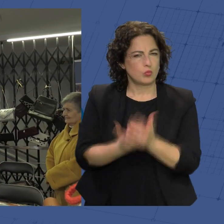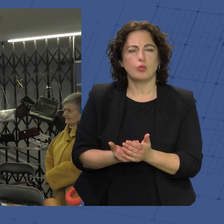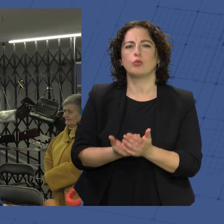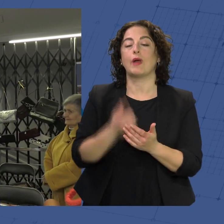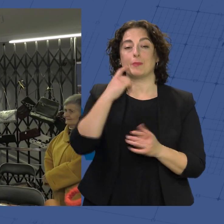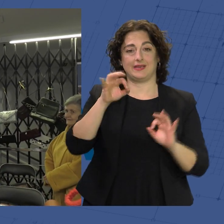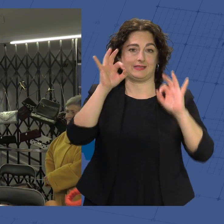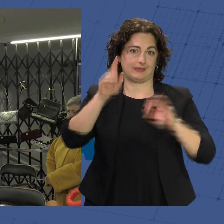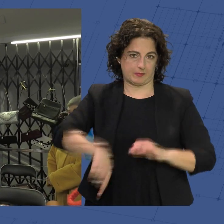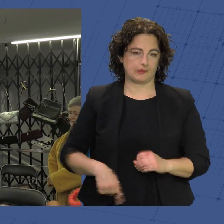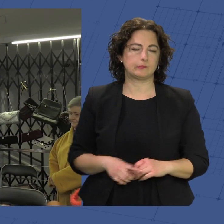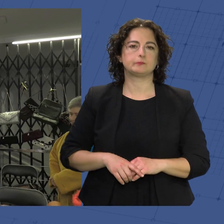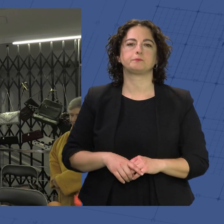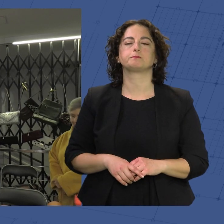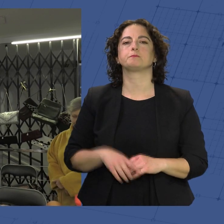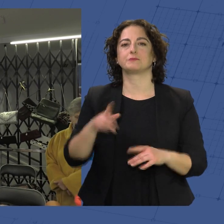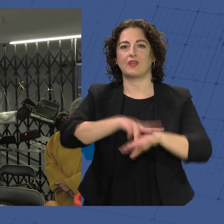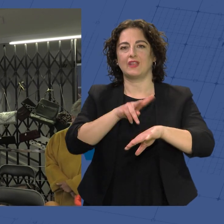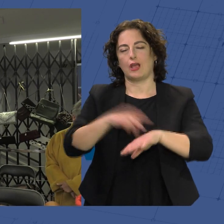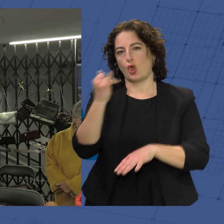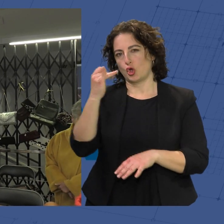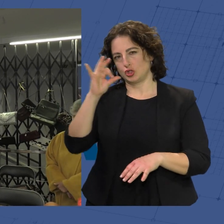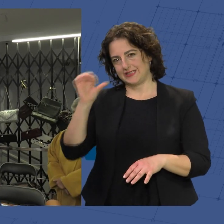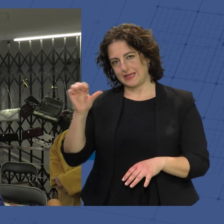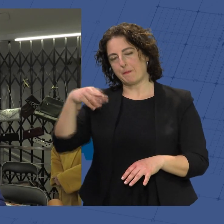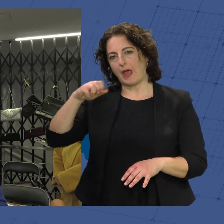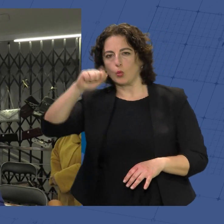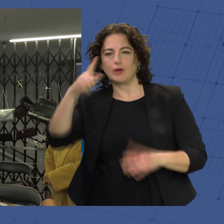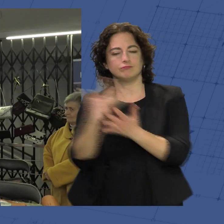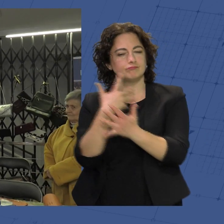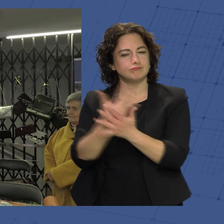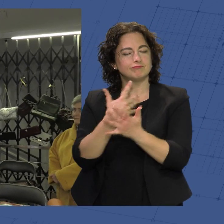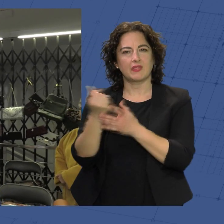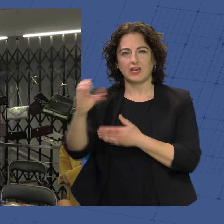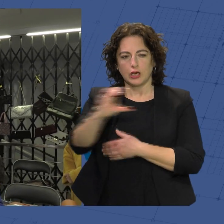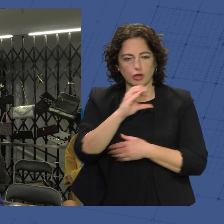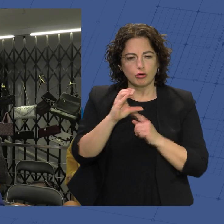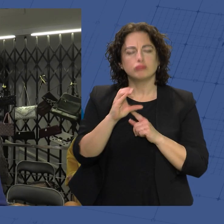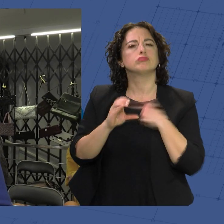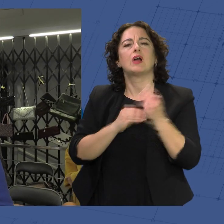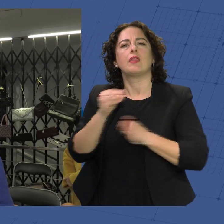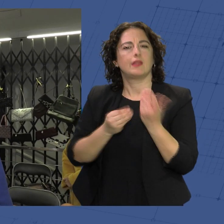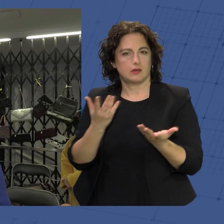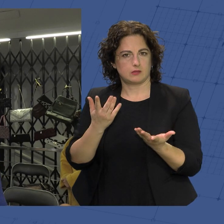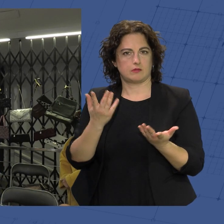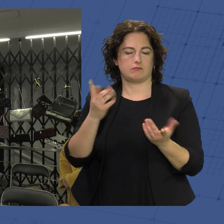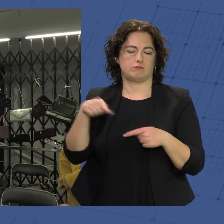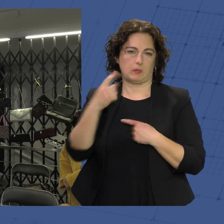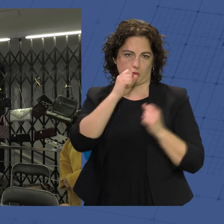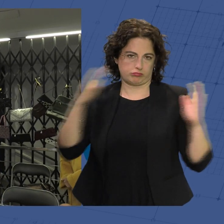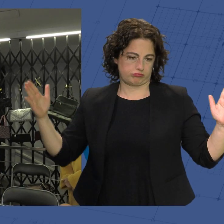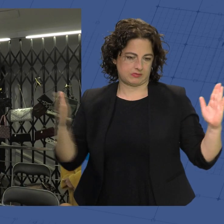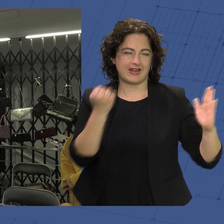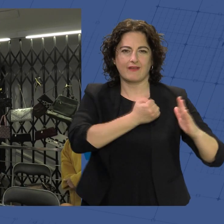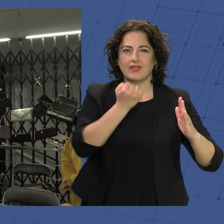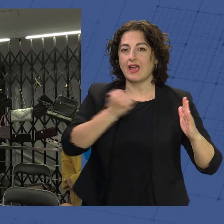Almería, concretamente, el delegado José Manuel nos ha estado explicando a qué va a ir destinado todo el dinero que se recaude en este mercadillo durante la Navidad, que va a